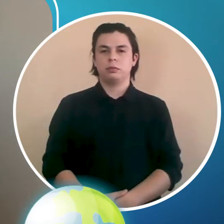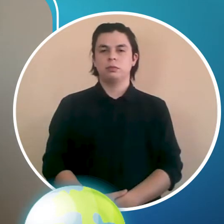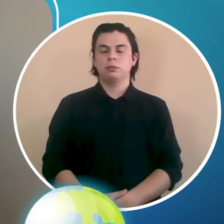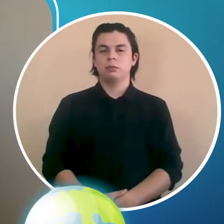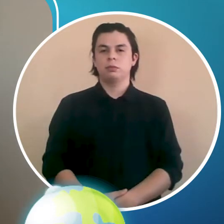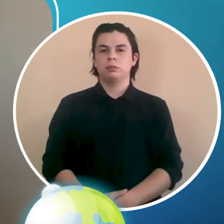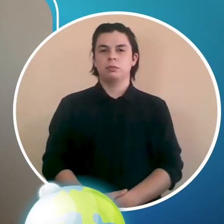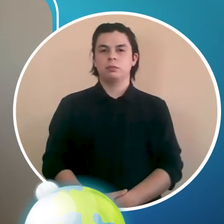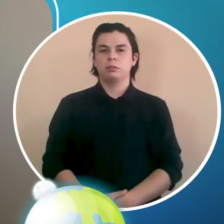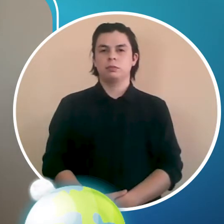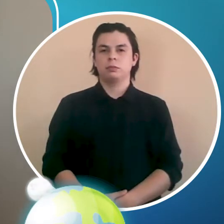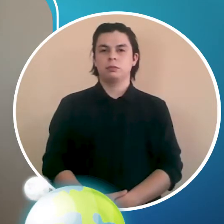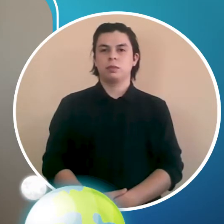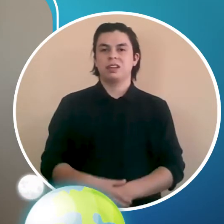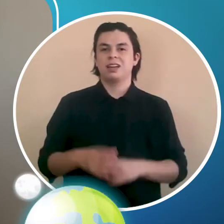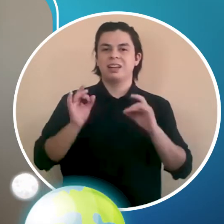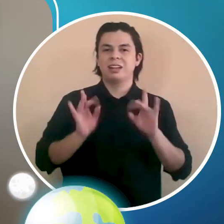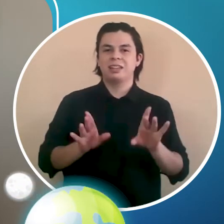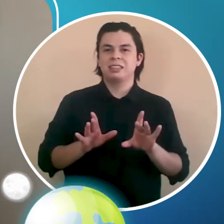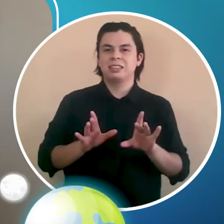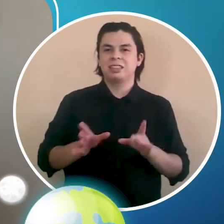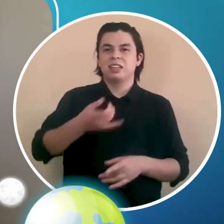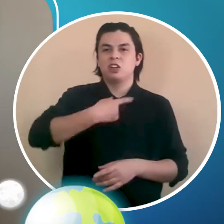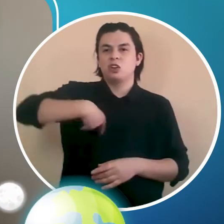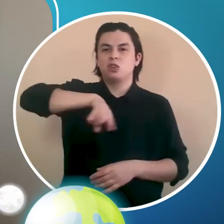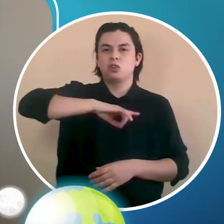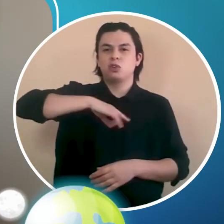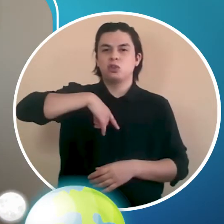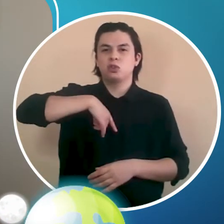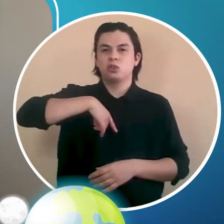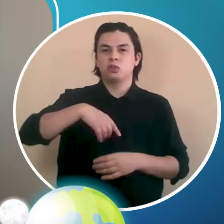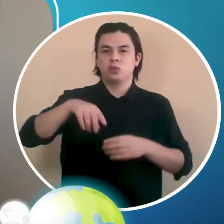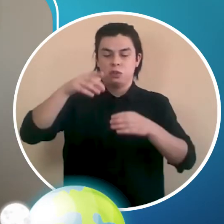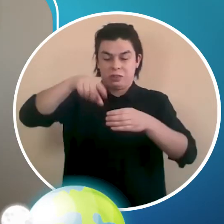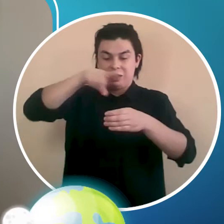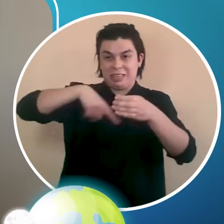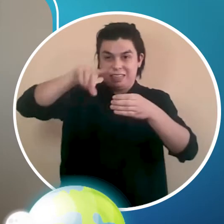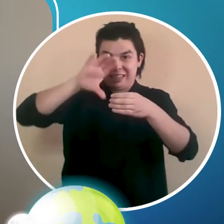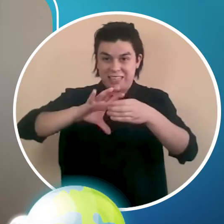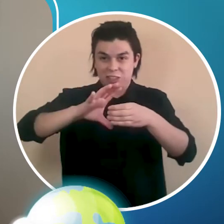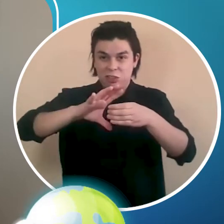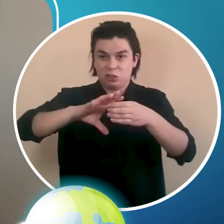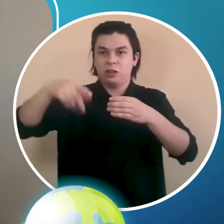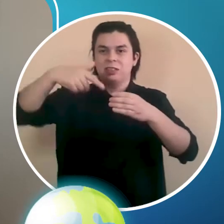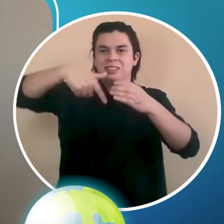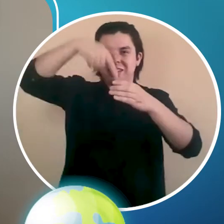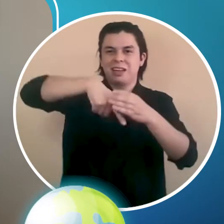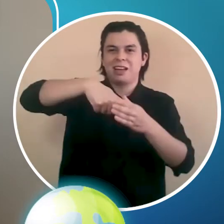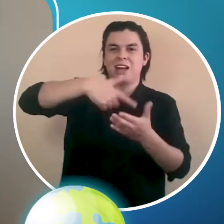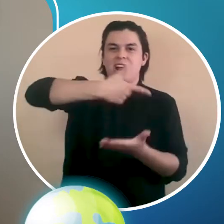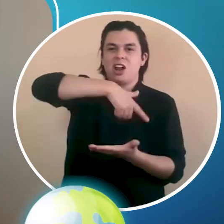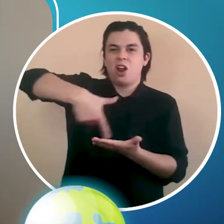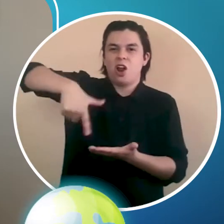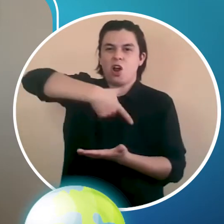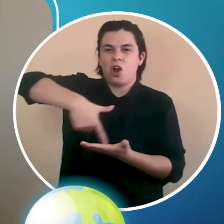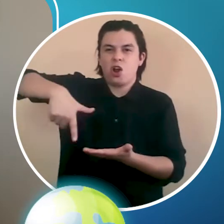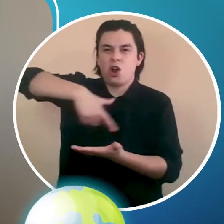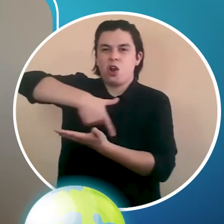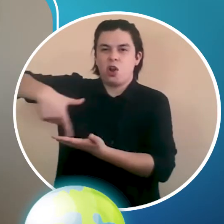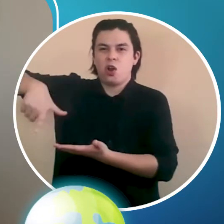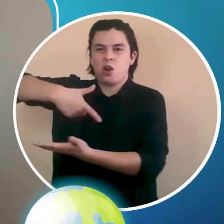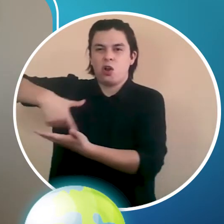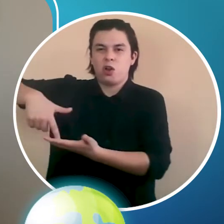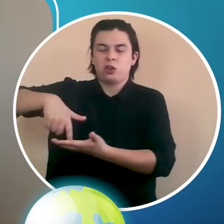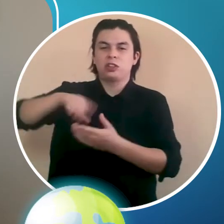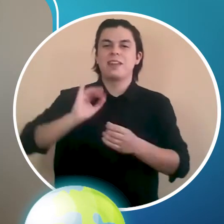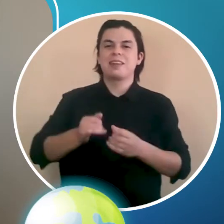De esta forma. Y este sistema que hemos creado va a ser quien va a registrar nuestro sismo en el sismo grado. Por lo